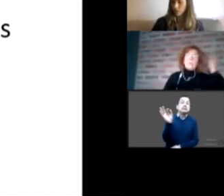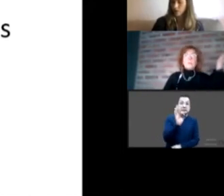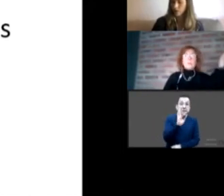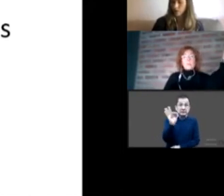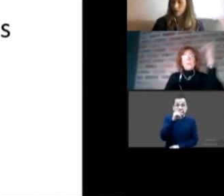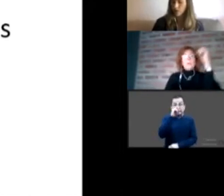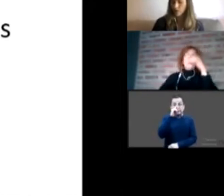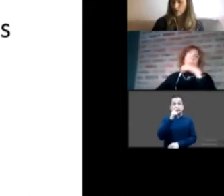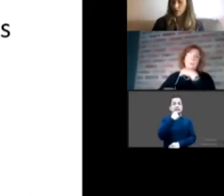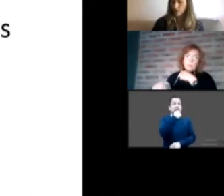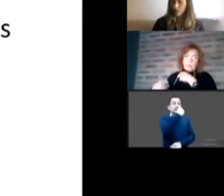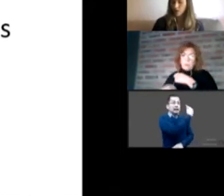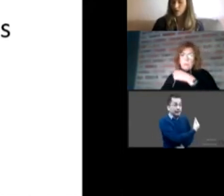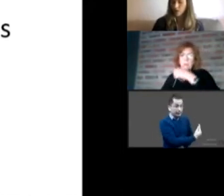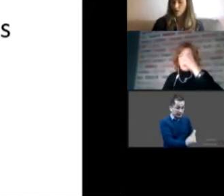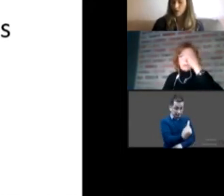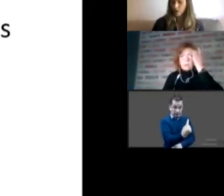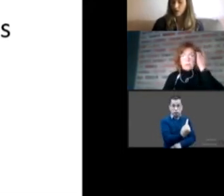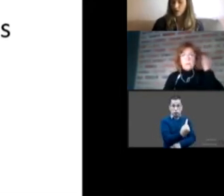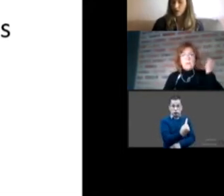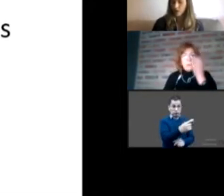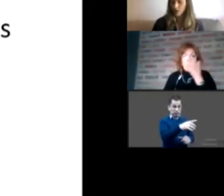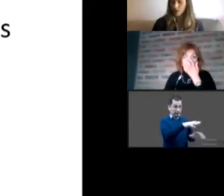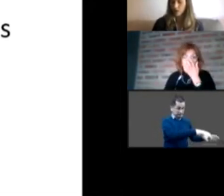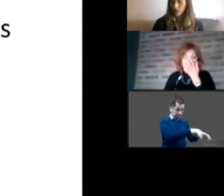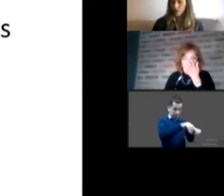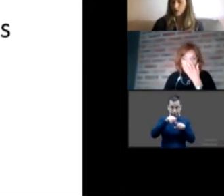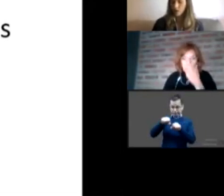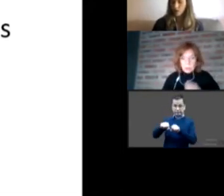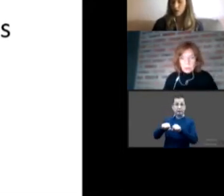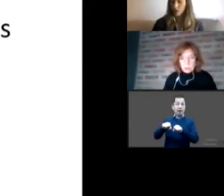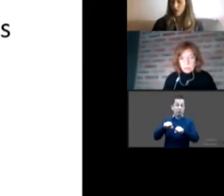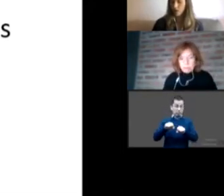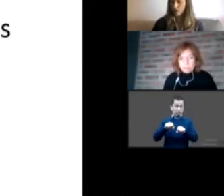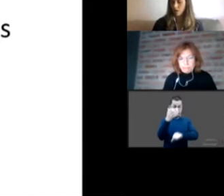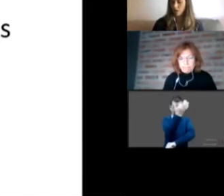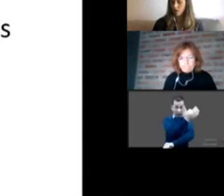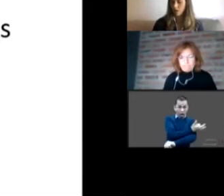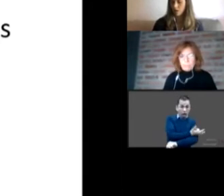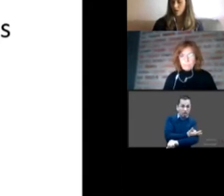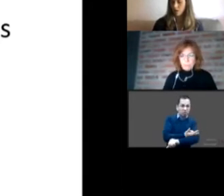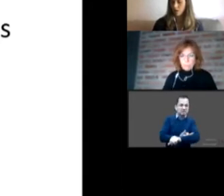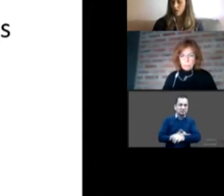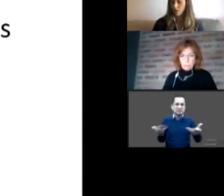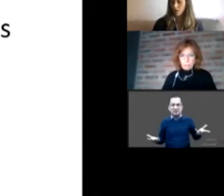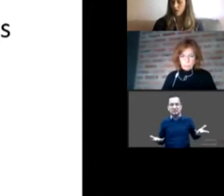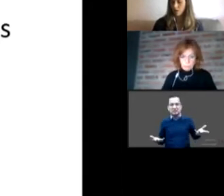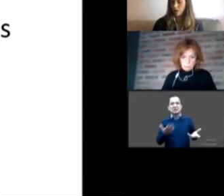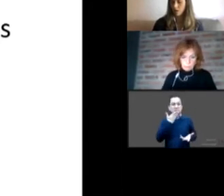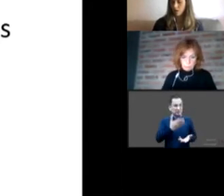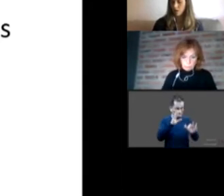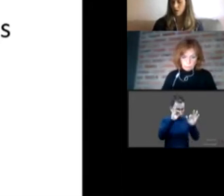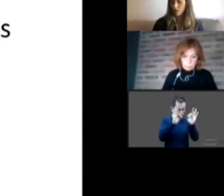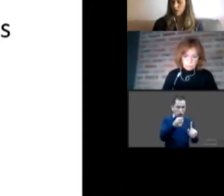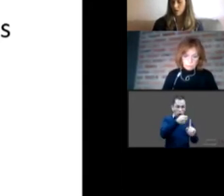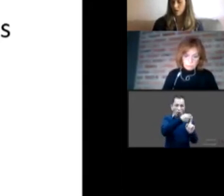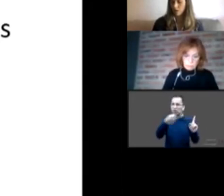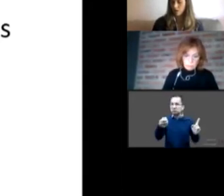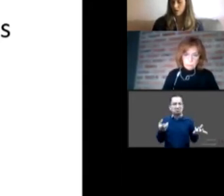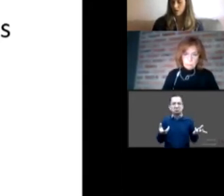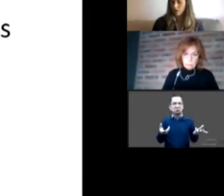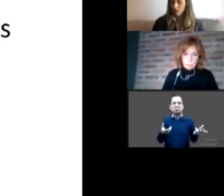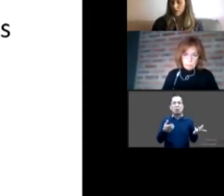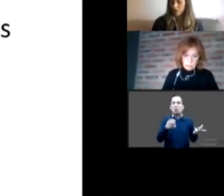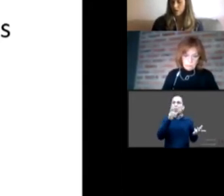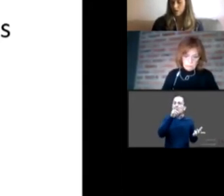sean las intervenciones para rescatar estos niños es decir hay que buscar la coherencia mayores serán